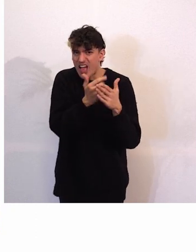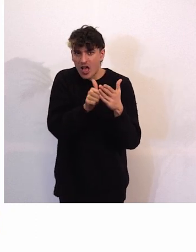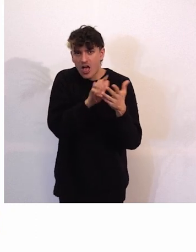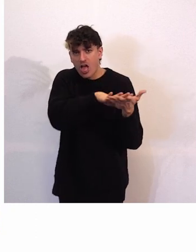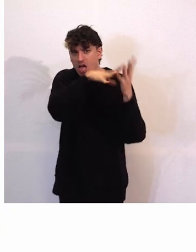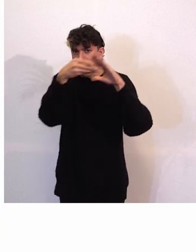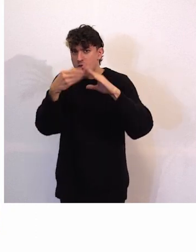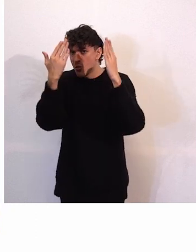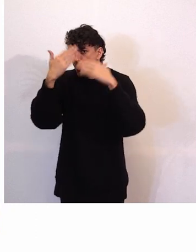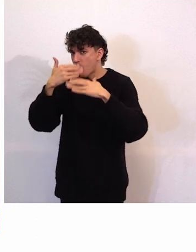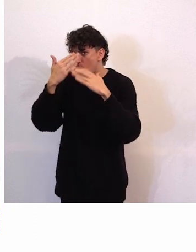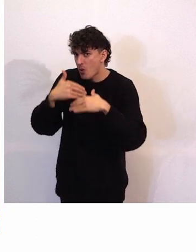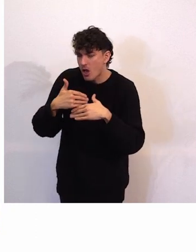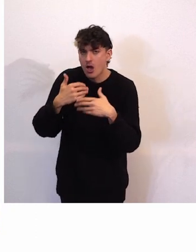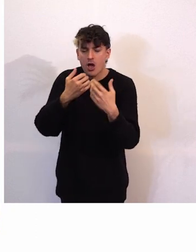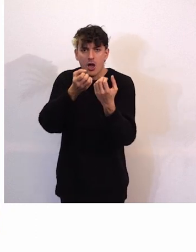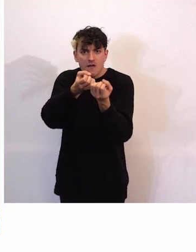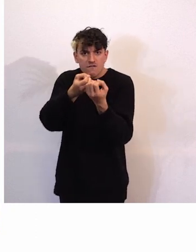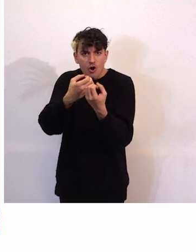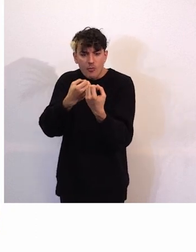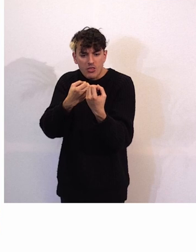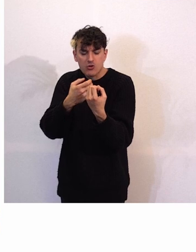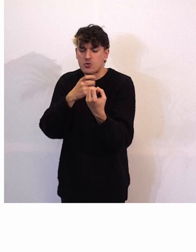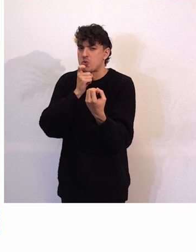La información era difícil de comprender.